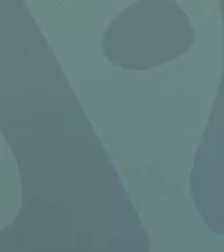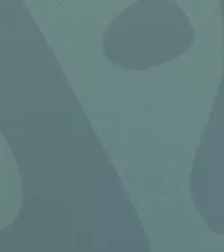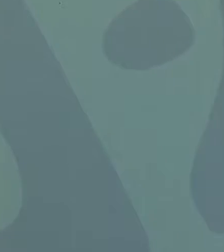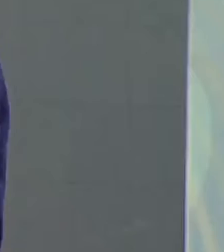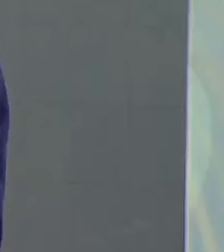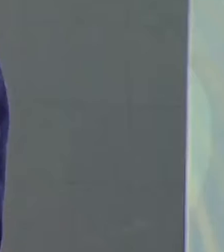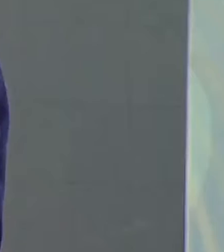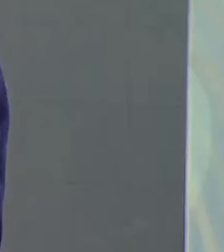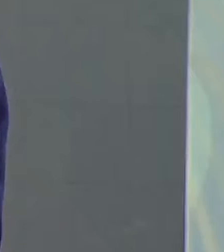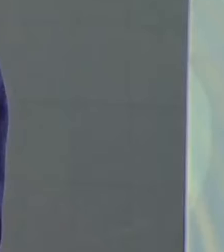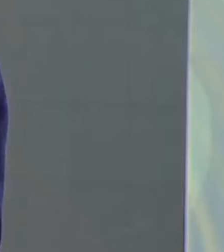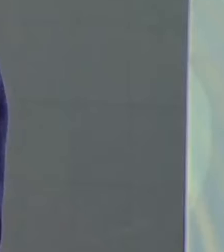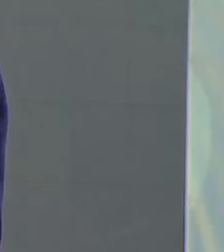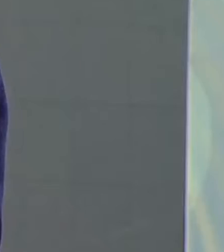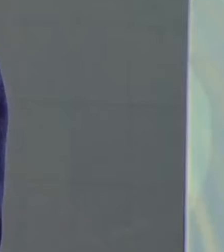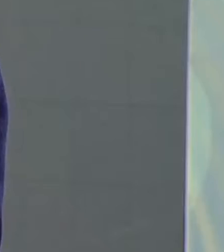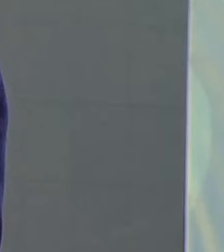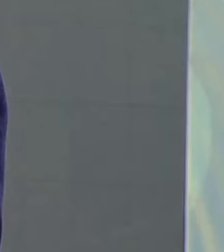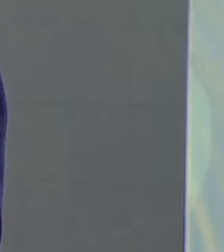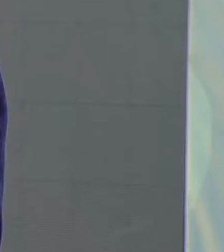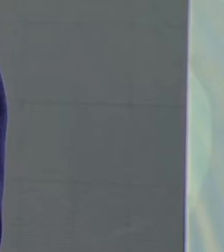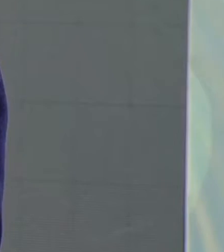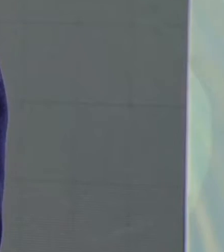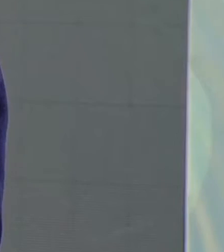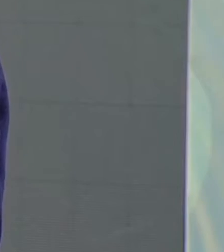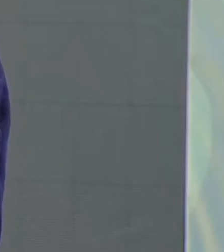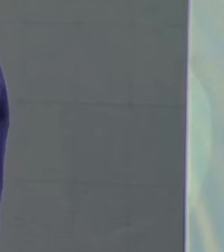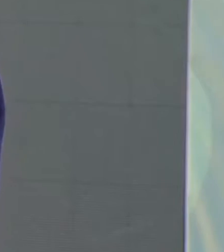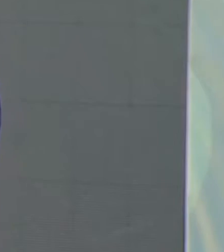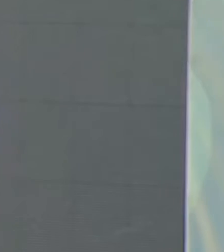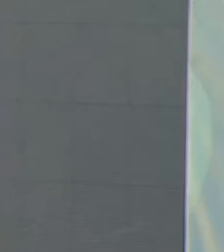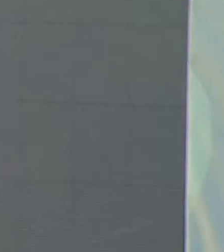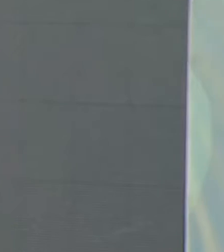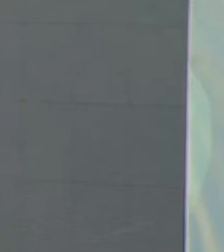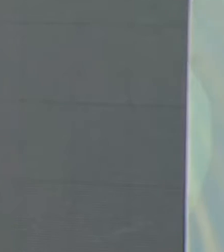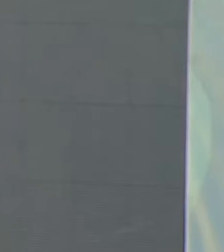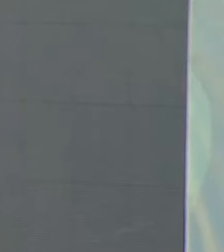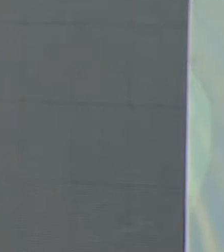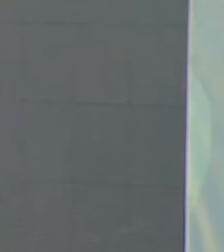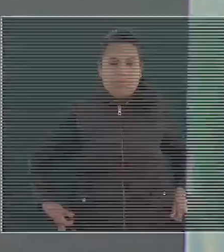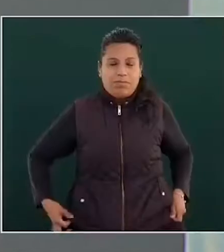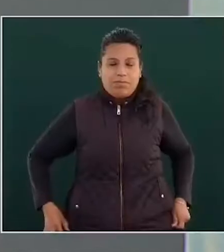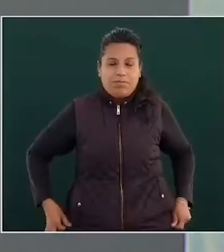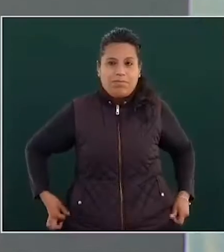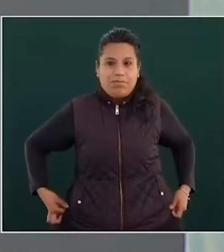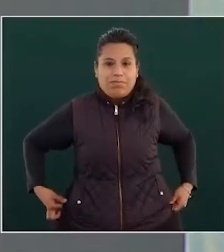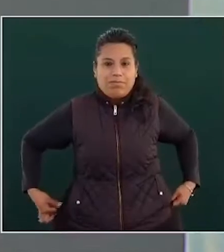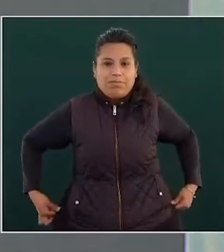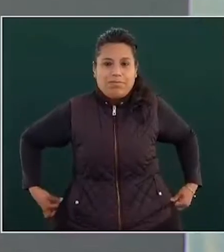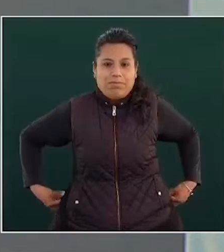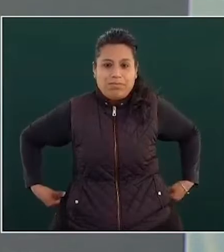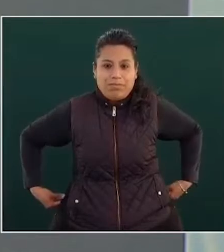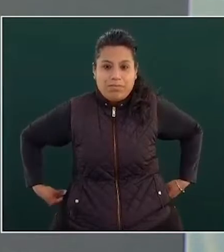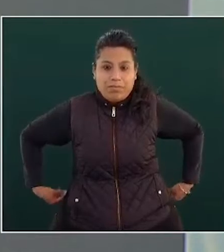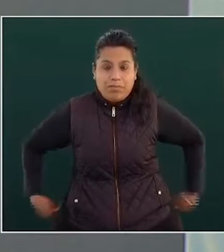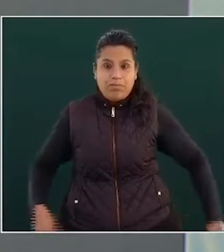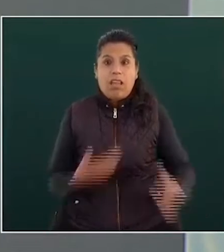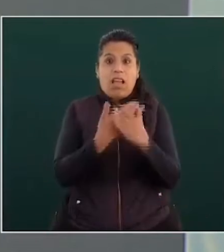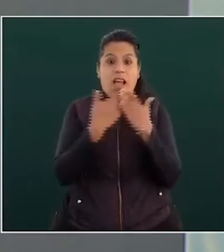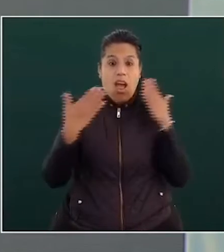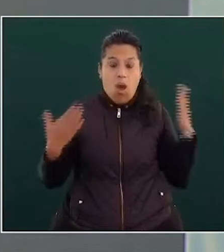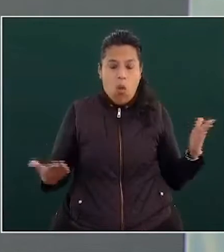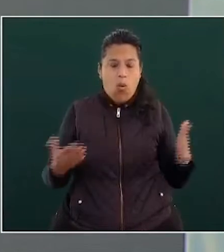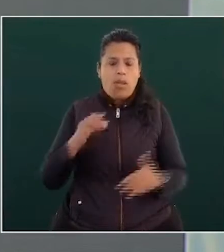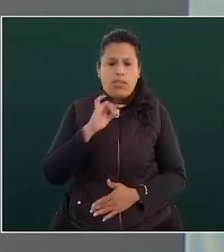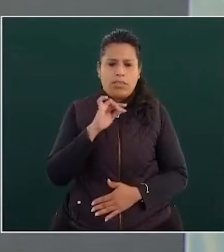Entonces, por eso sí es importante la federalización, porque suceda lo que suceda, se garantiza que